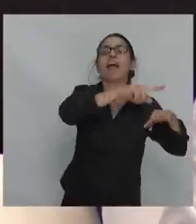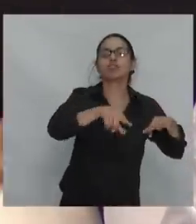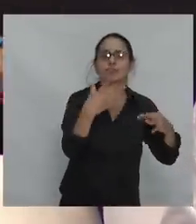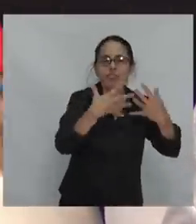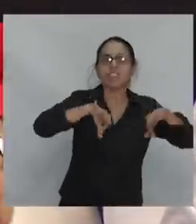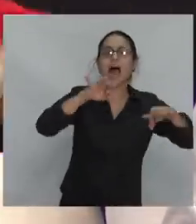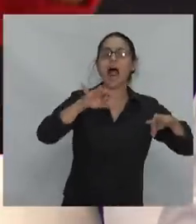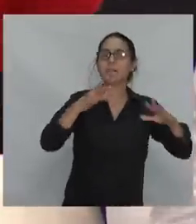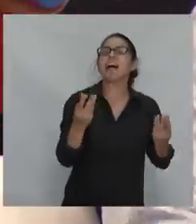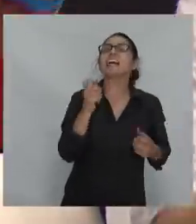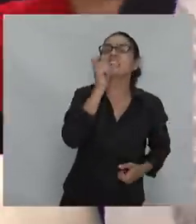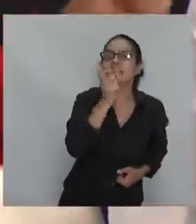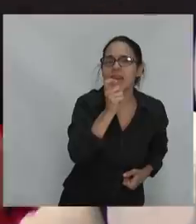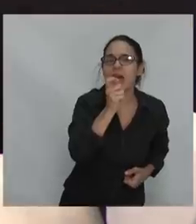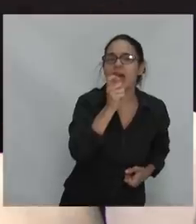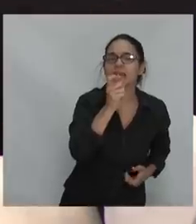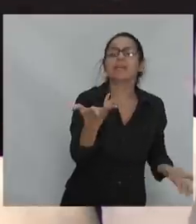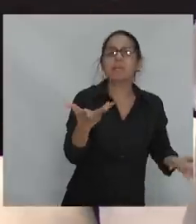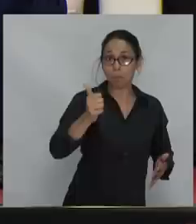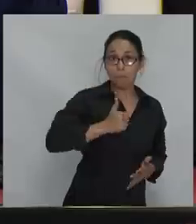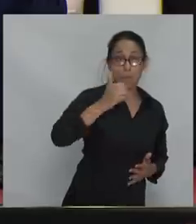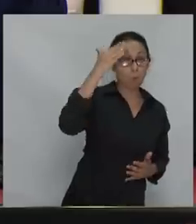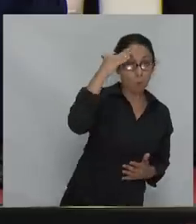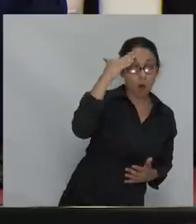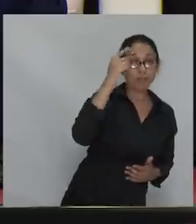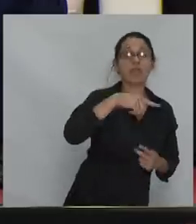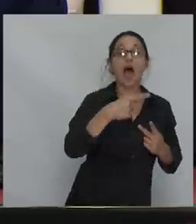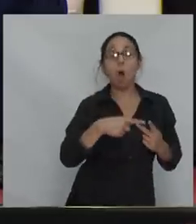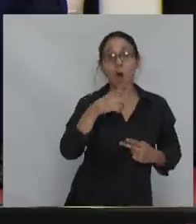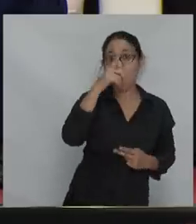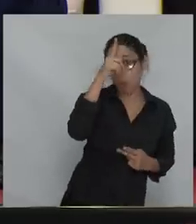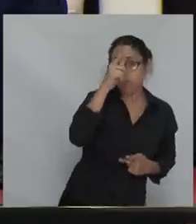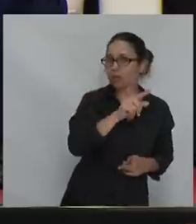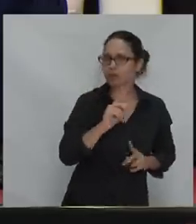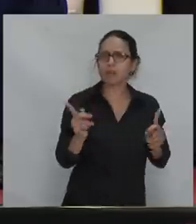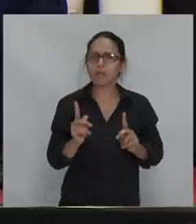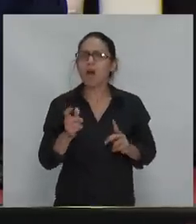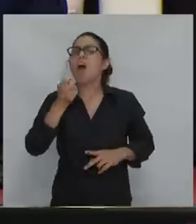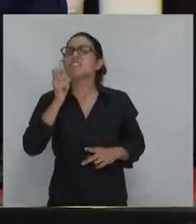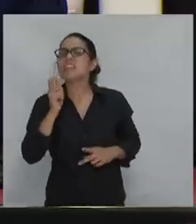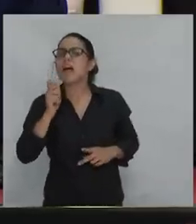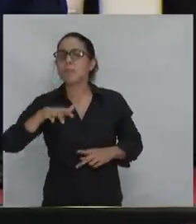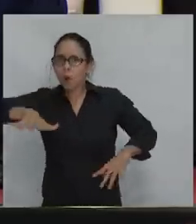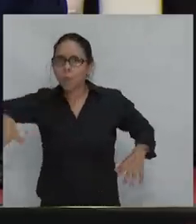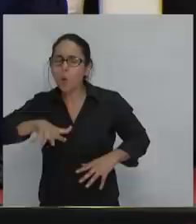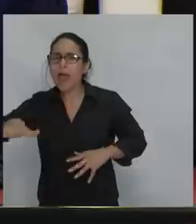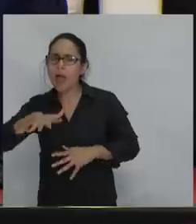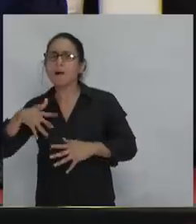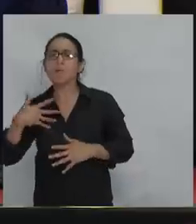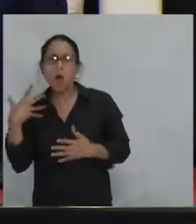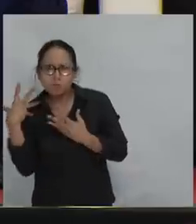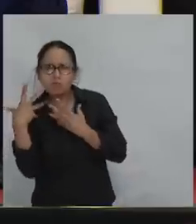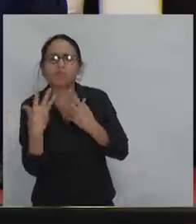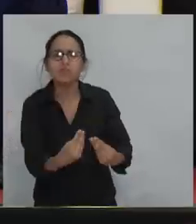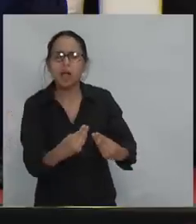nuestros militares? ¿La define el pueblo o las definen unas élites? Les pongo un ejemplo. En España, hace unos meses, el secretario